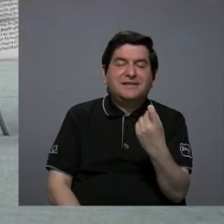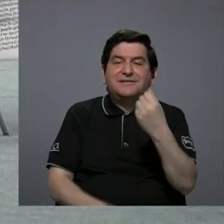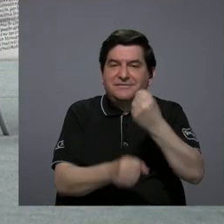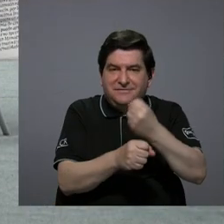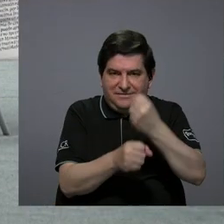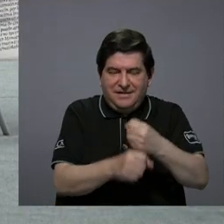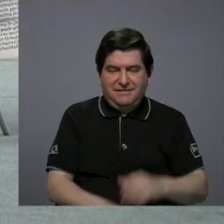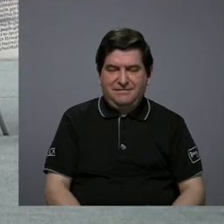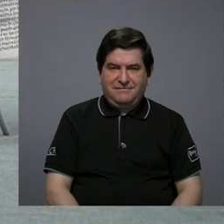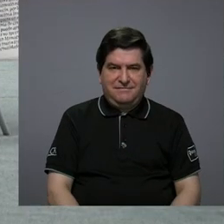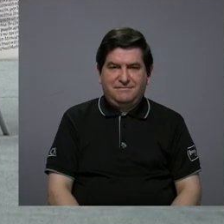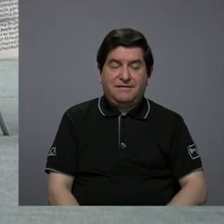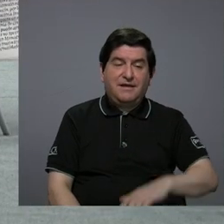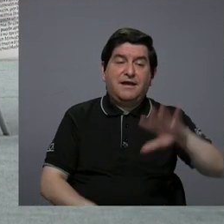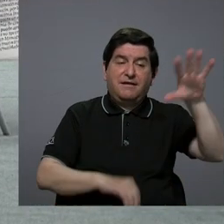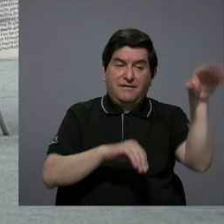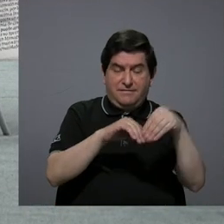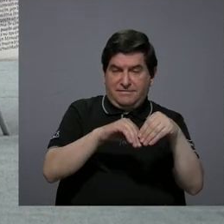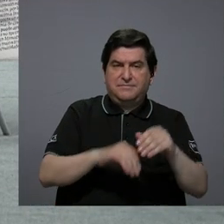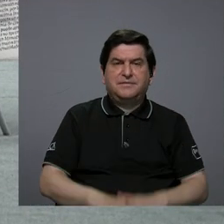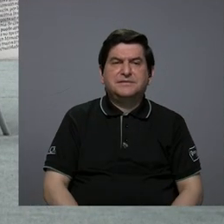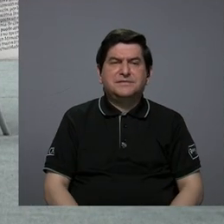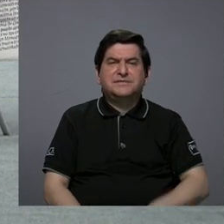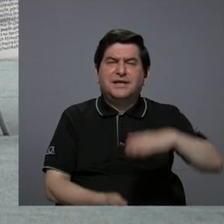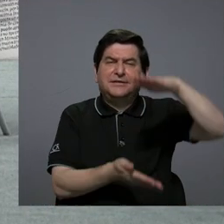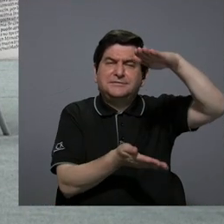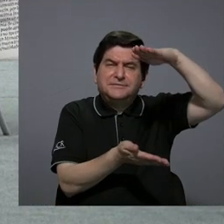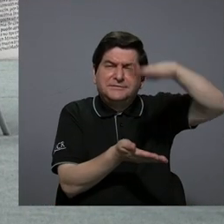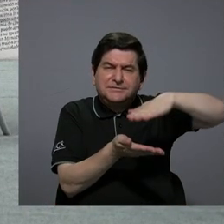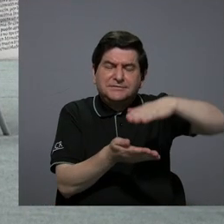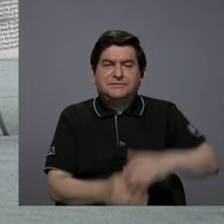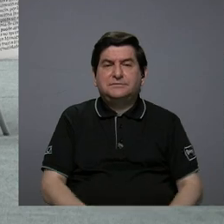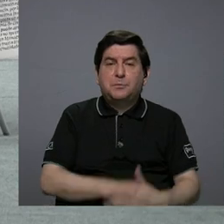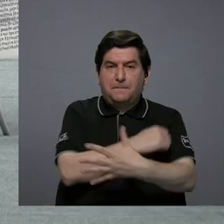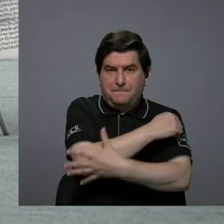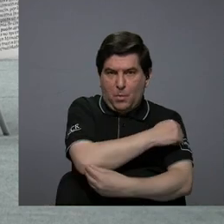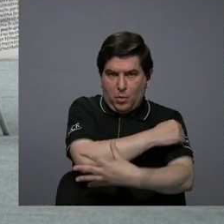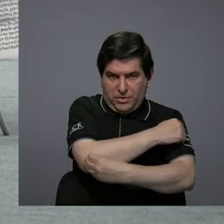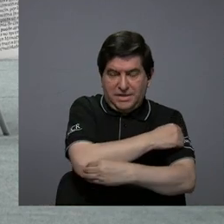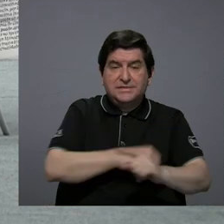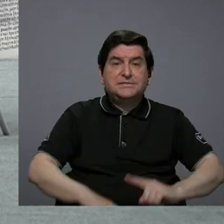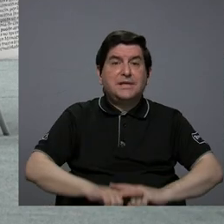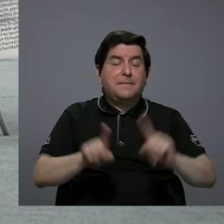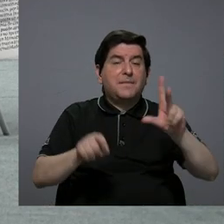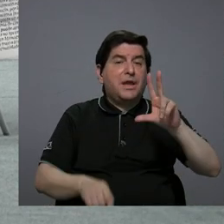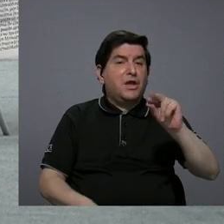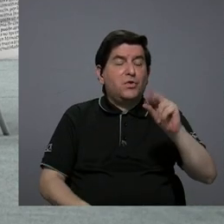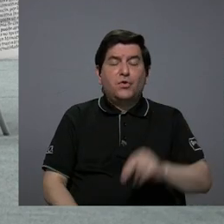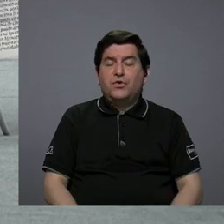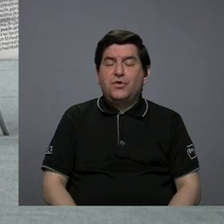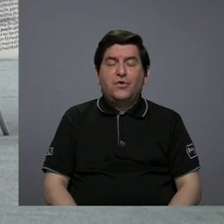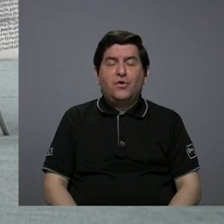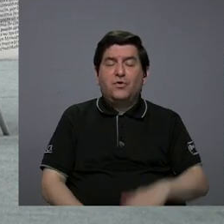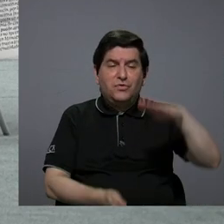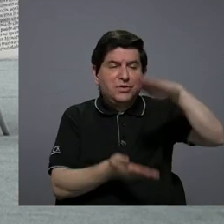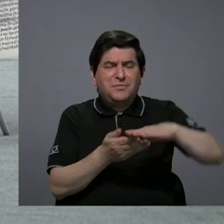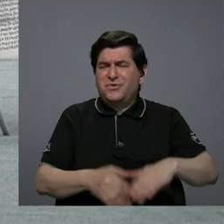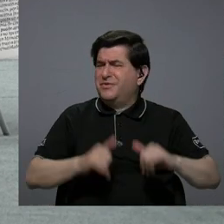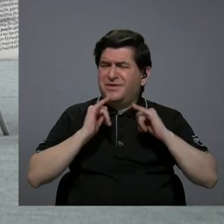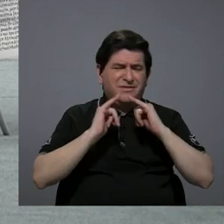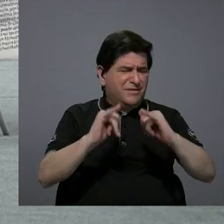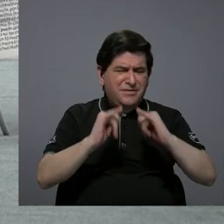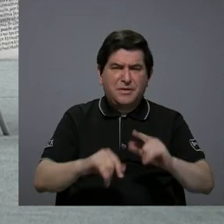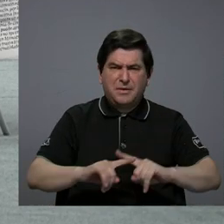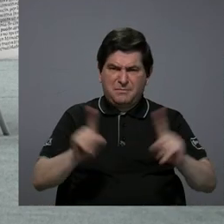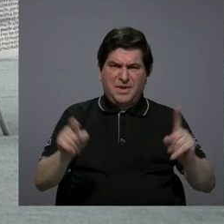¿Verdad? Eso es por una parte. Por otra parte, también ha disminuido la pobreza, pero no ha disminuido la desigualdad. Y uno podría pensar,